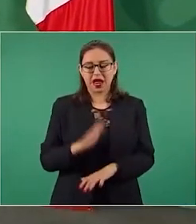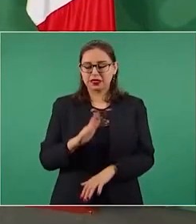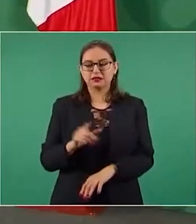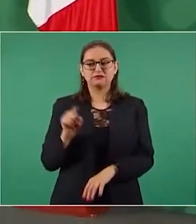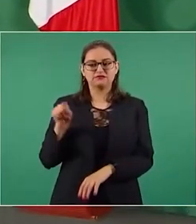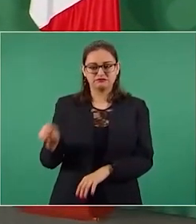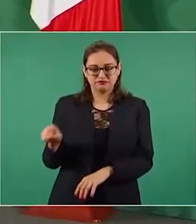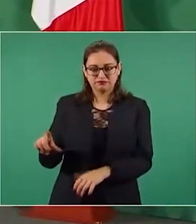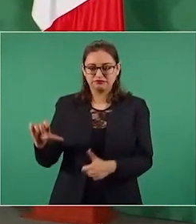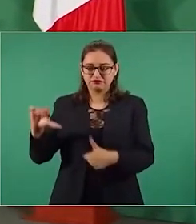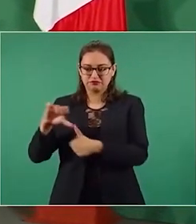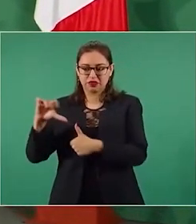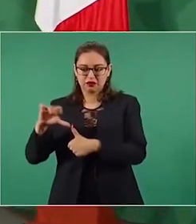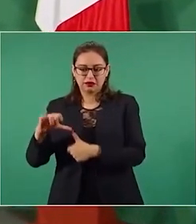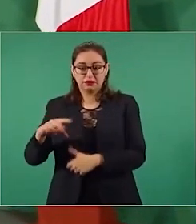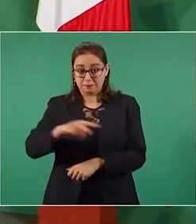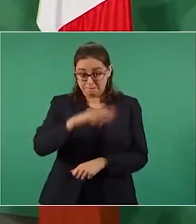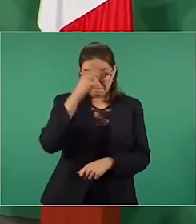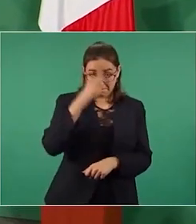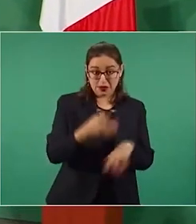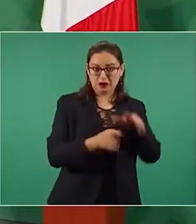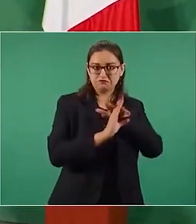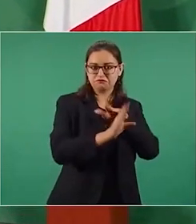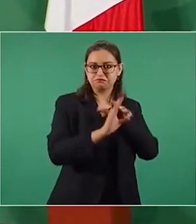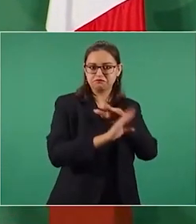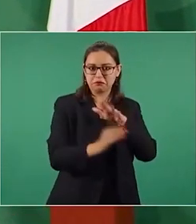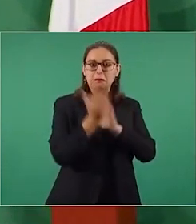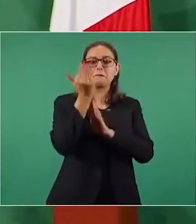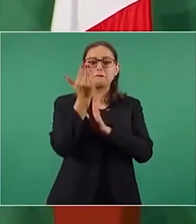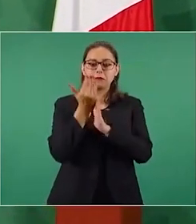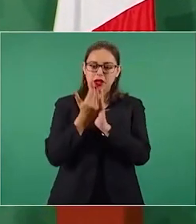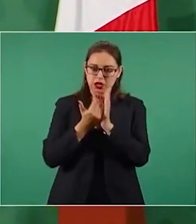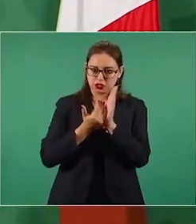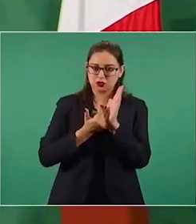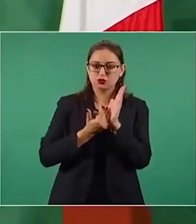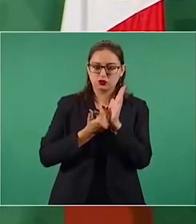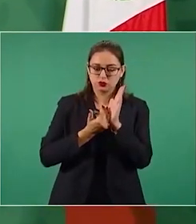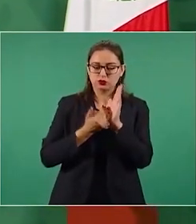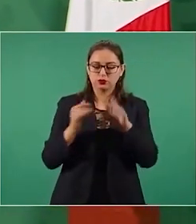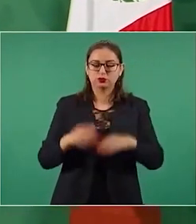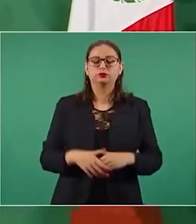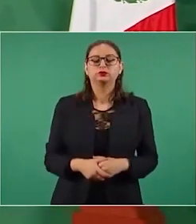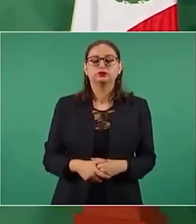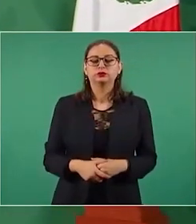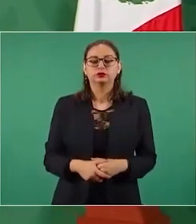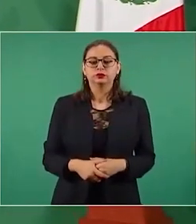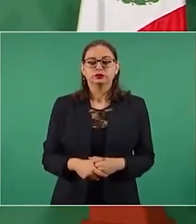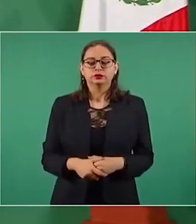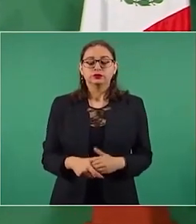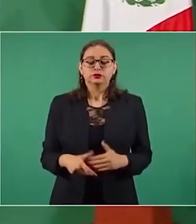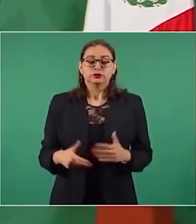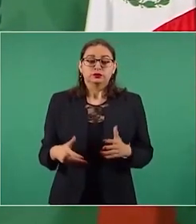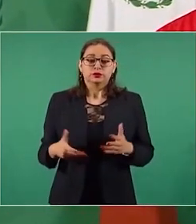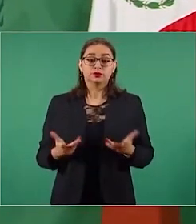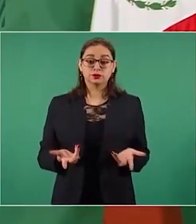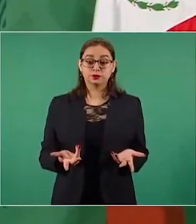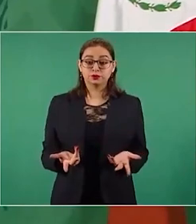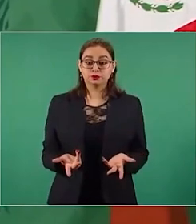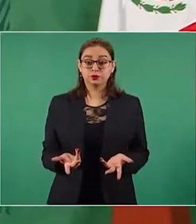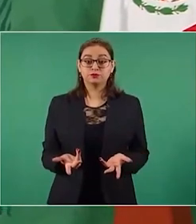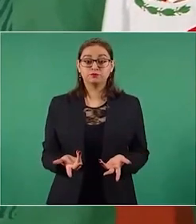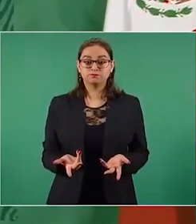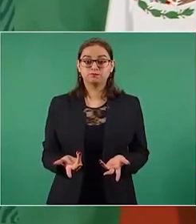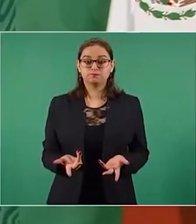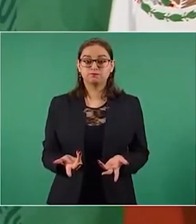el número de migrantes mexicanos. Entonces, tenemos